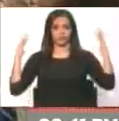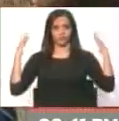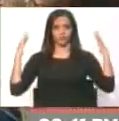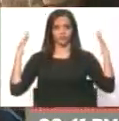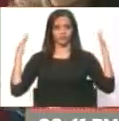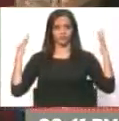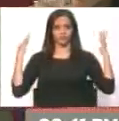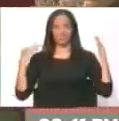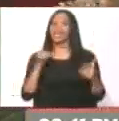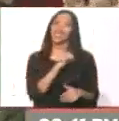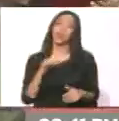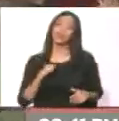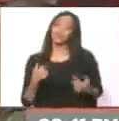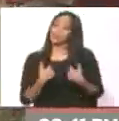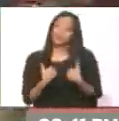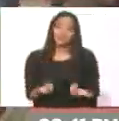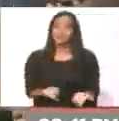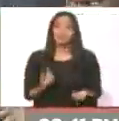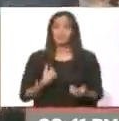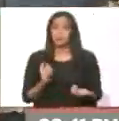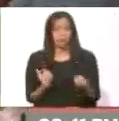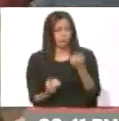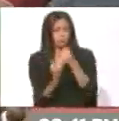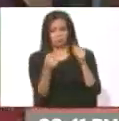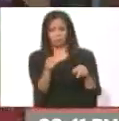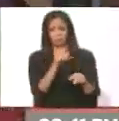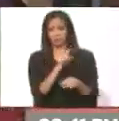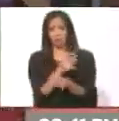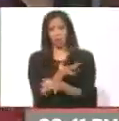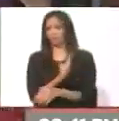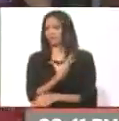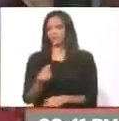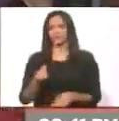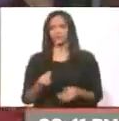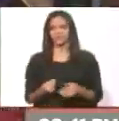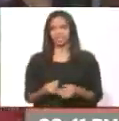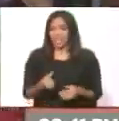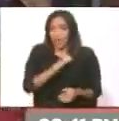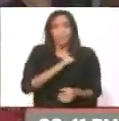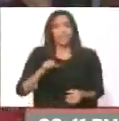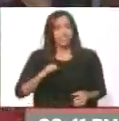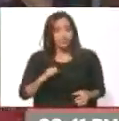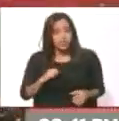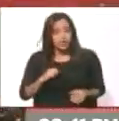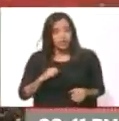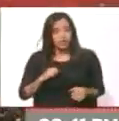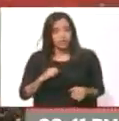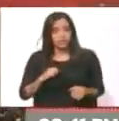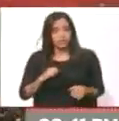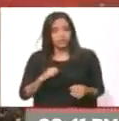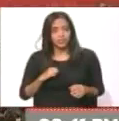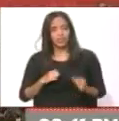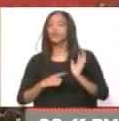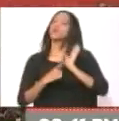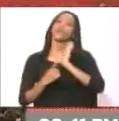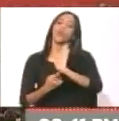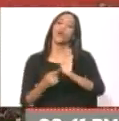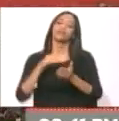En lo personal, conmigo no cuenten para esos juegos. En lo personal. Nos muestra debilidad.